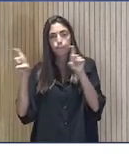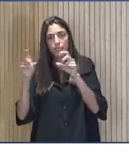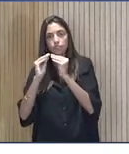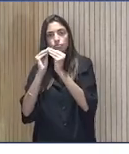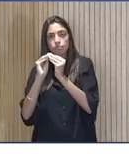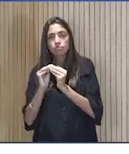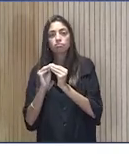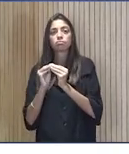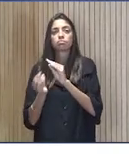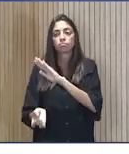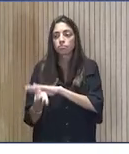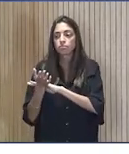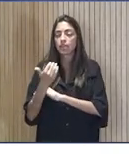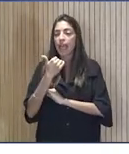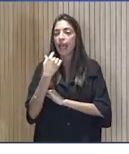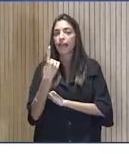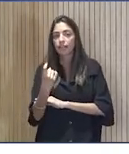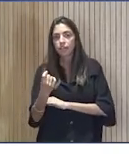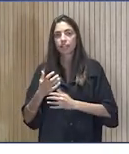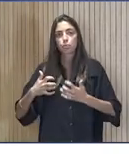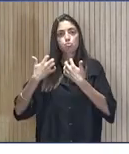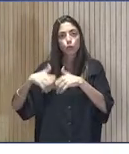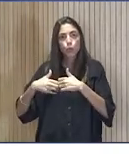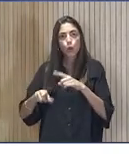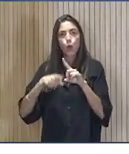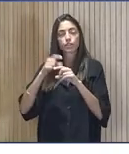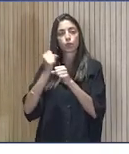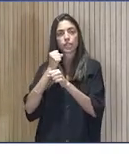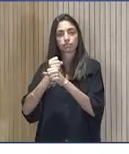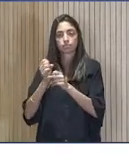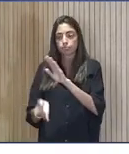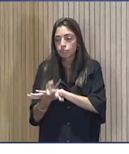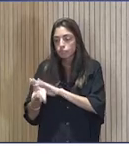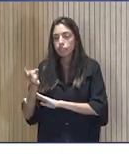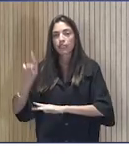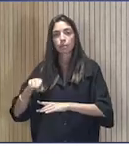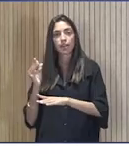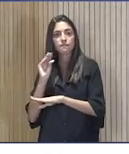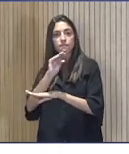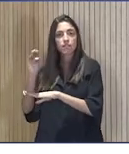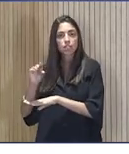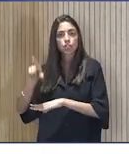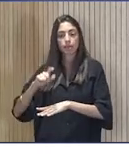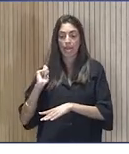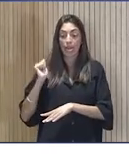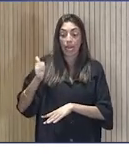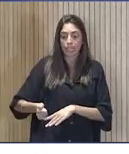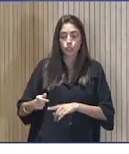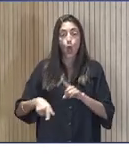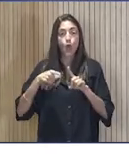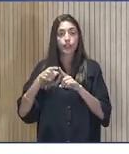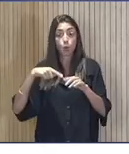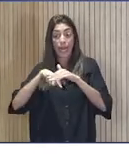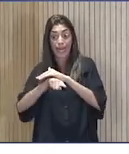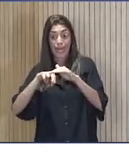tener un motor de creación de empleo, de inversión y de riqueza para poder destinar una parte de los recursos